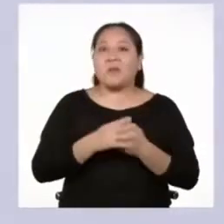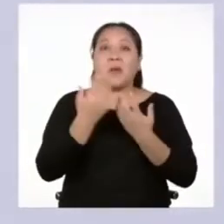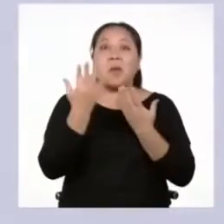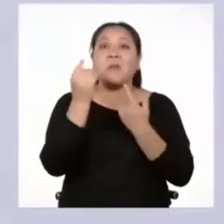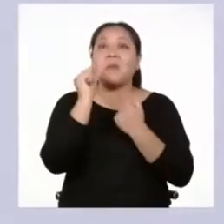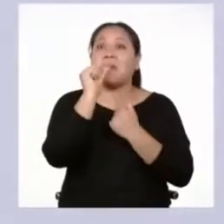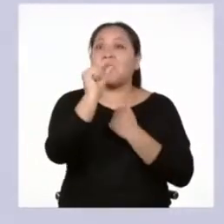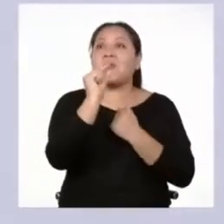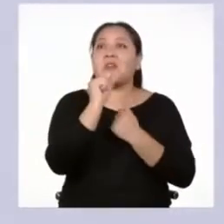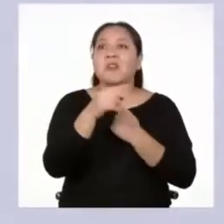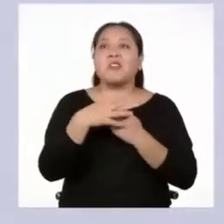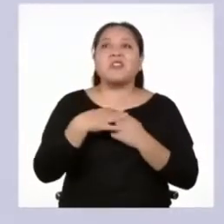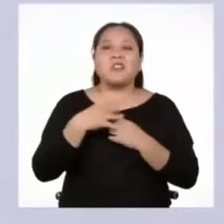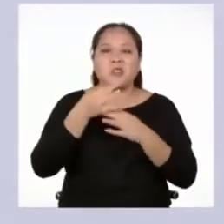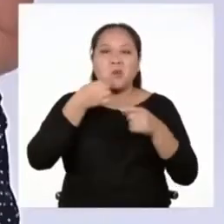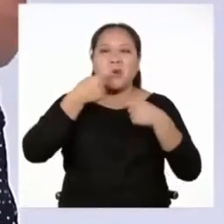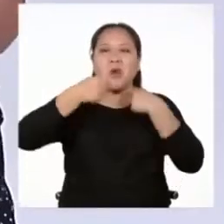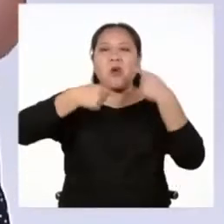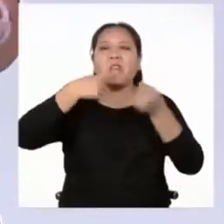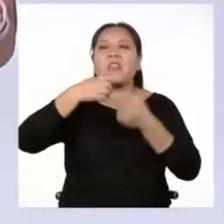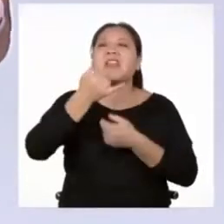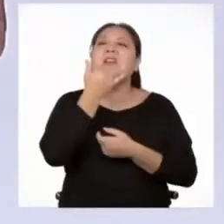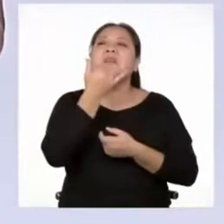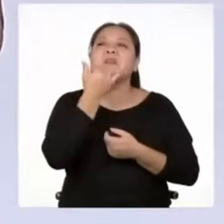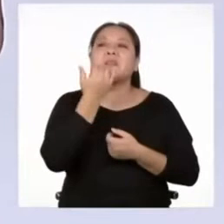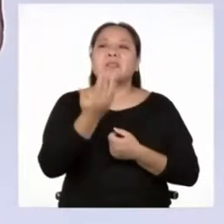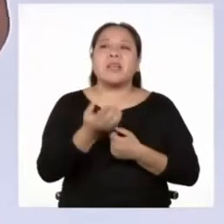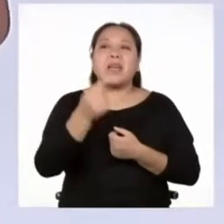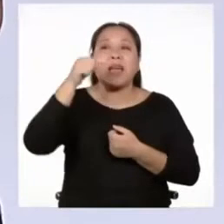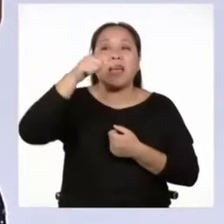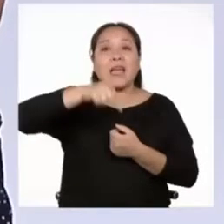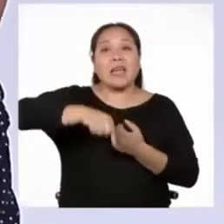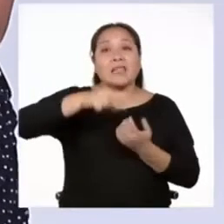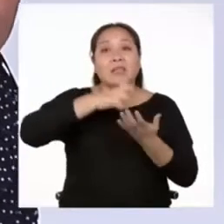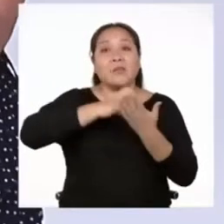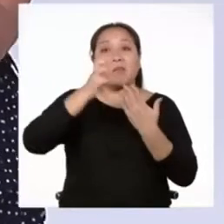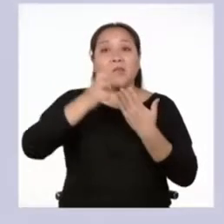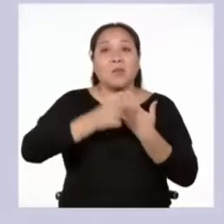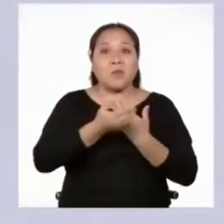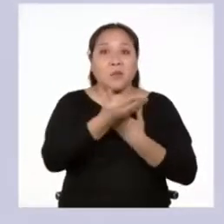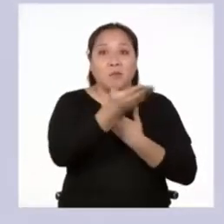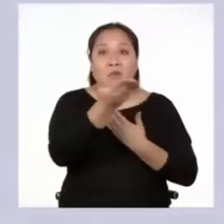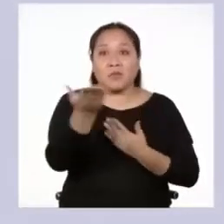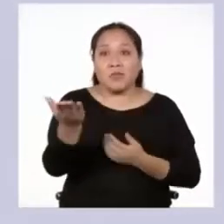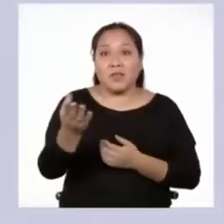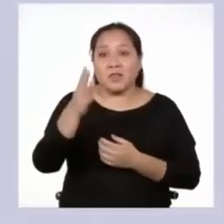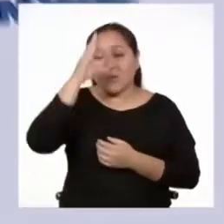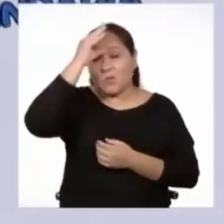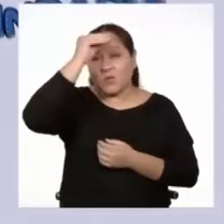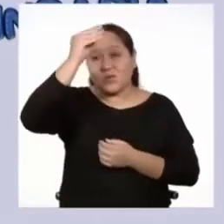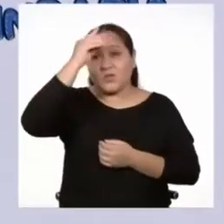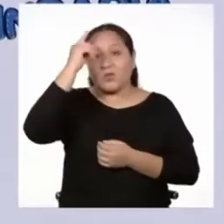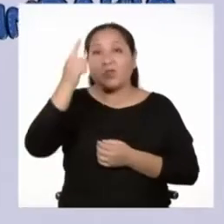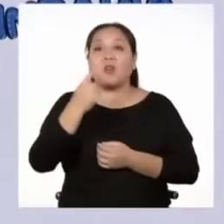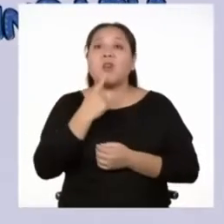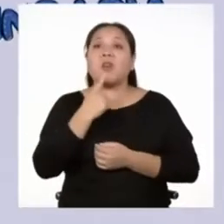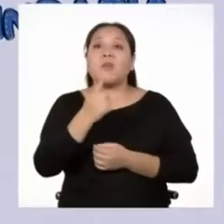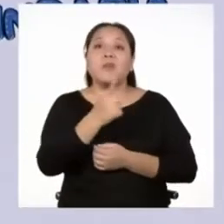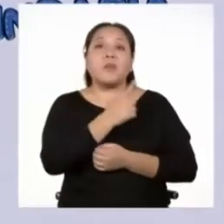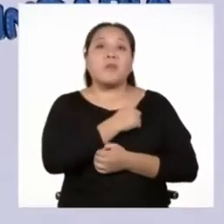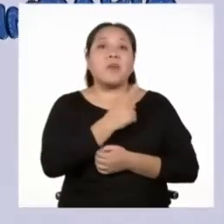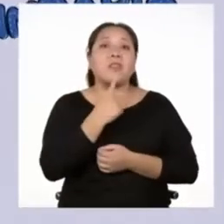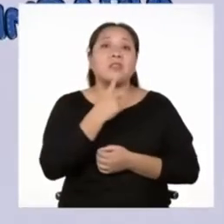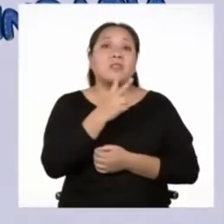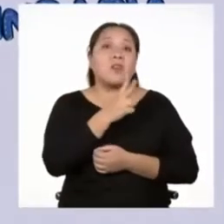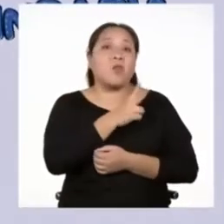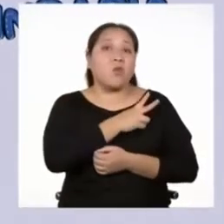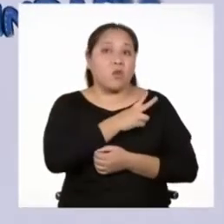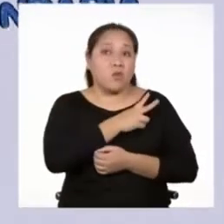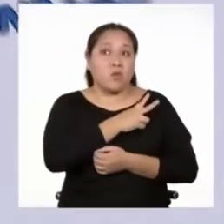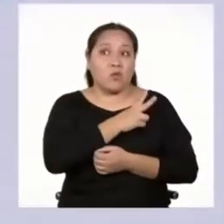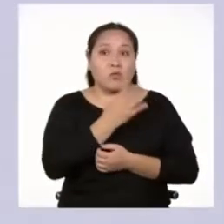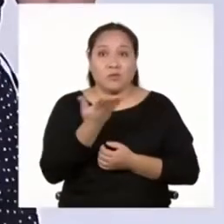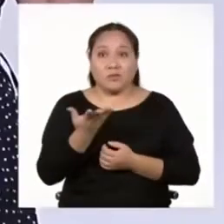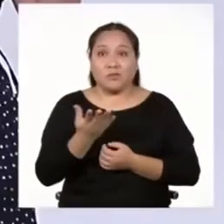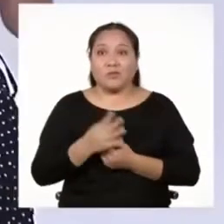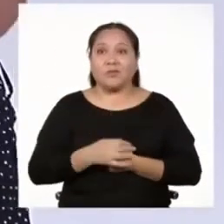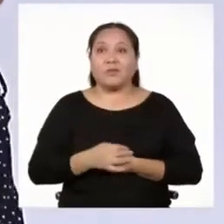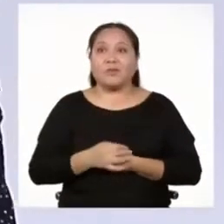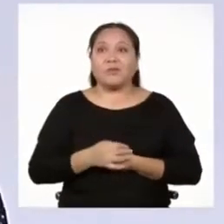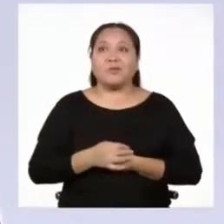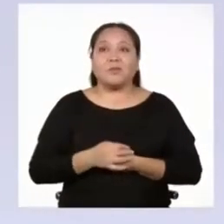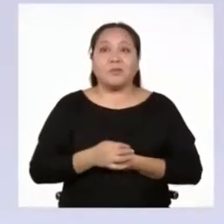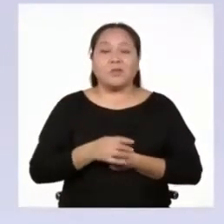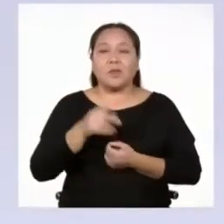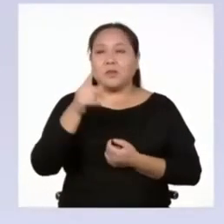poco que pronto te diré de qué se trata. Este programa es para ustedes, chicos y chicas de primero y segundo grado de secundaria.